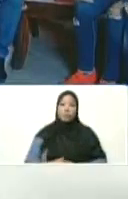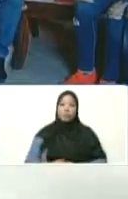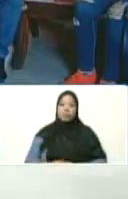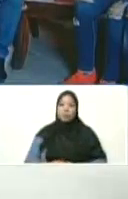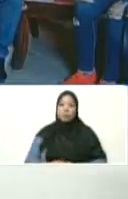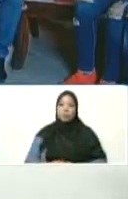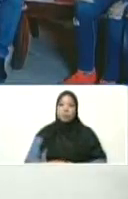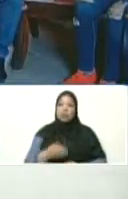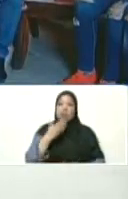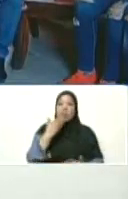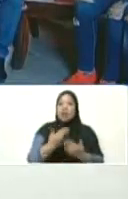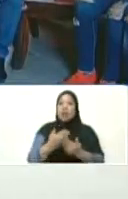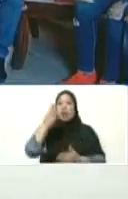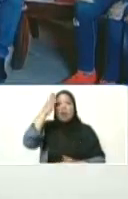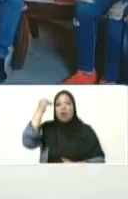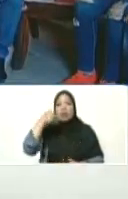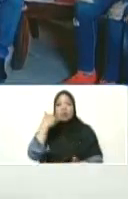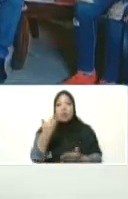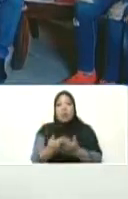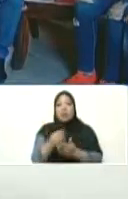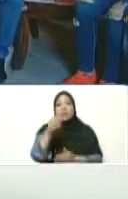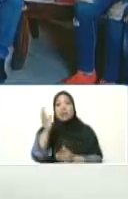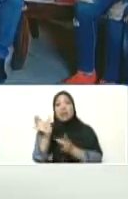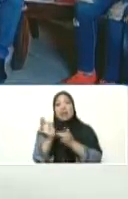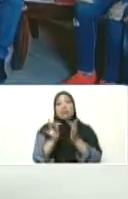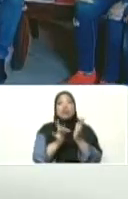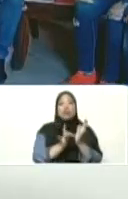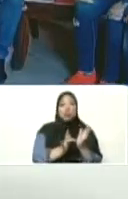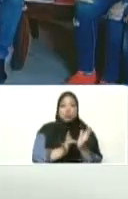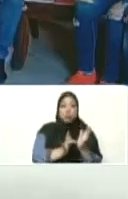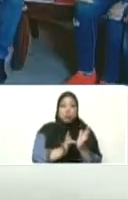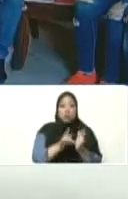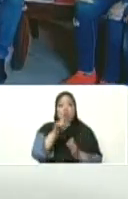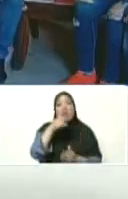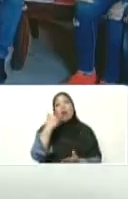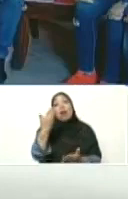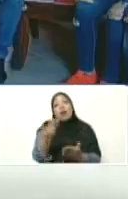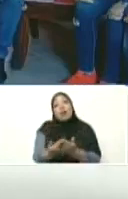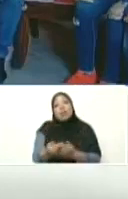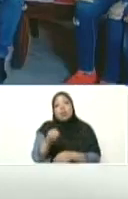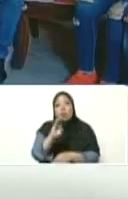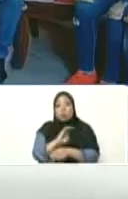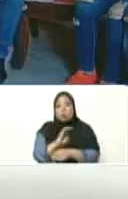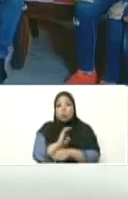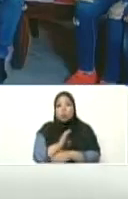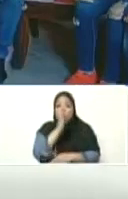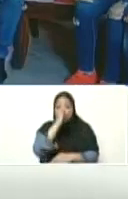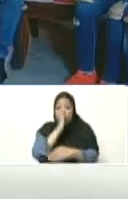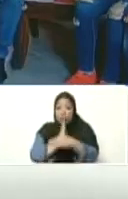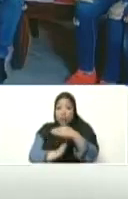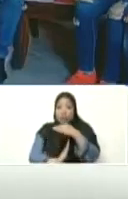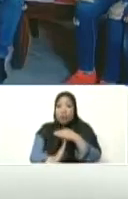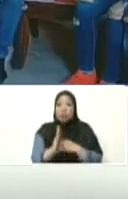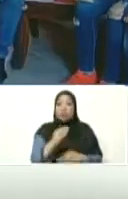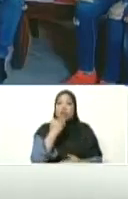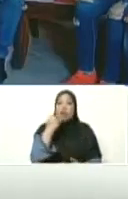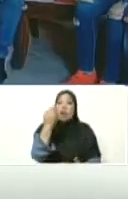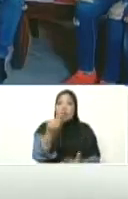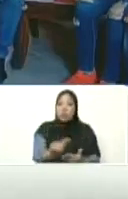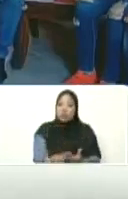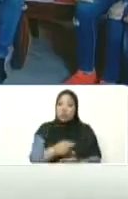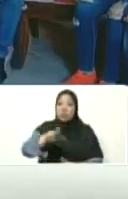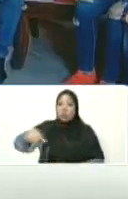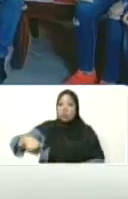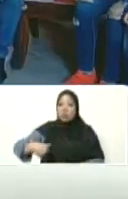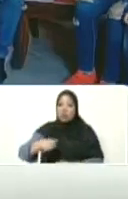Darle gracias a nuestro Señor Jesucristo, nuestro protector y guía. Y darle gracias a